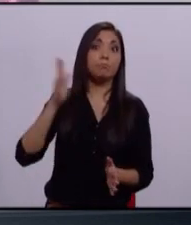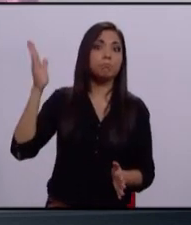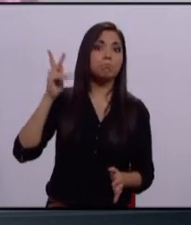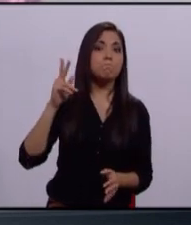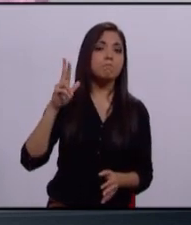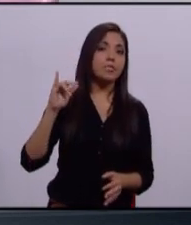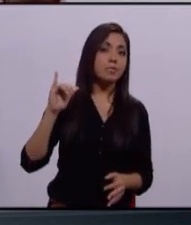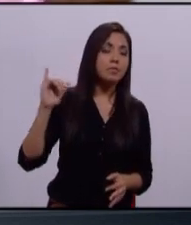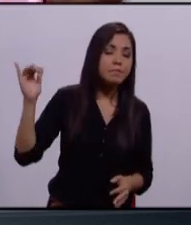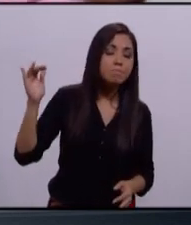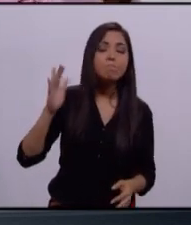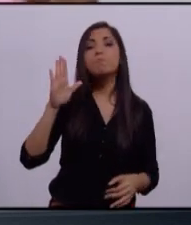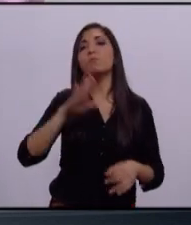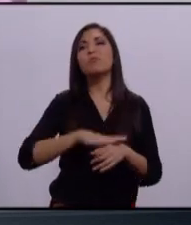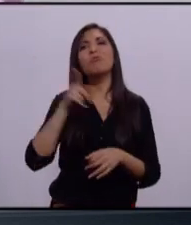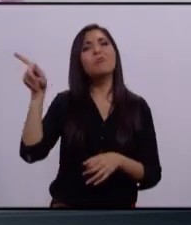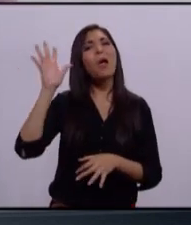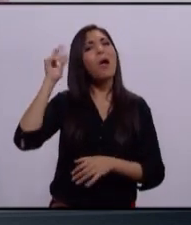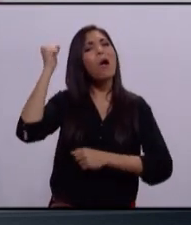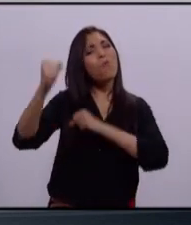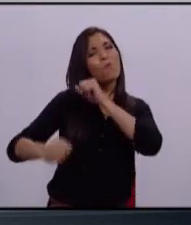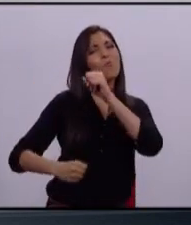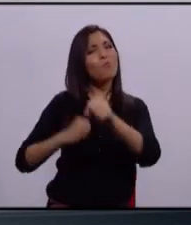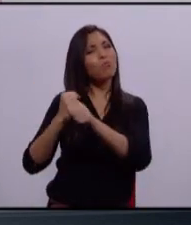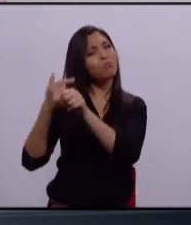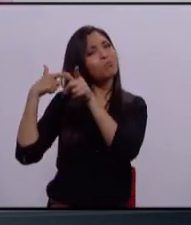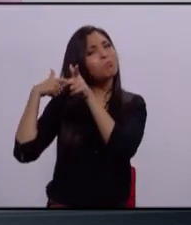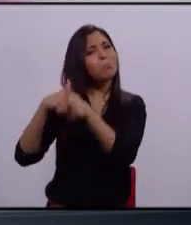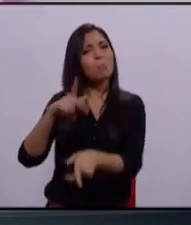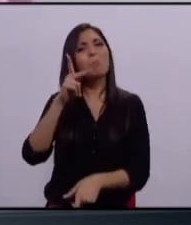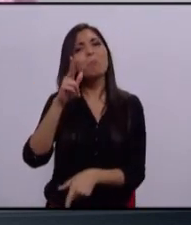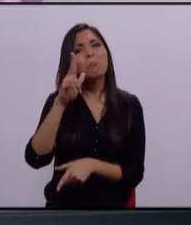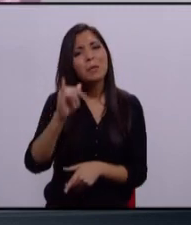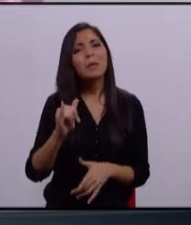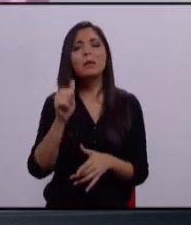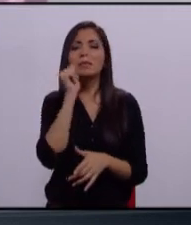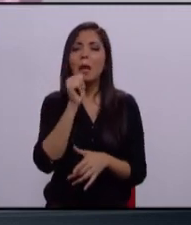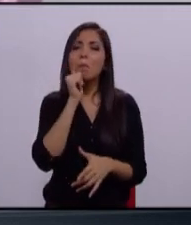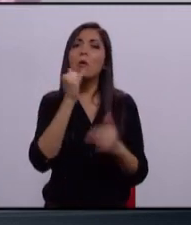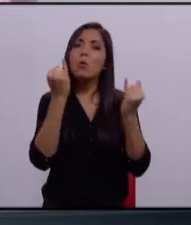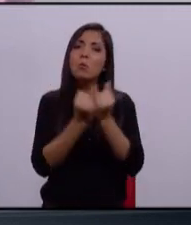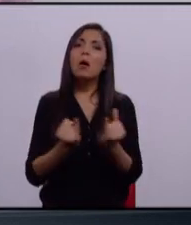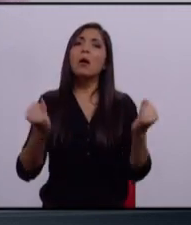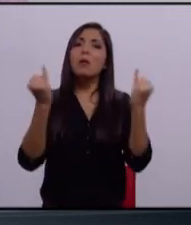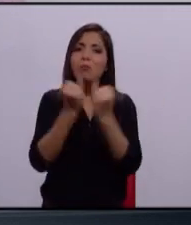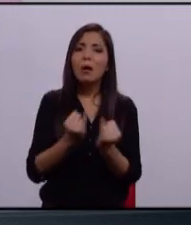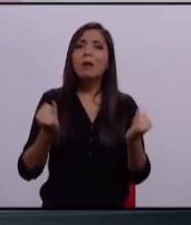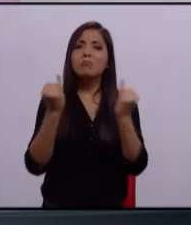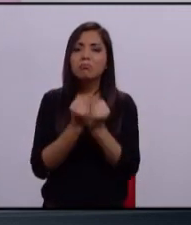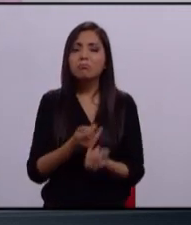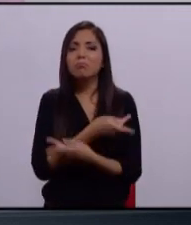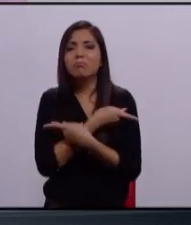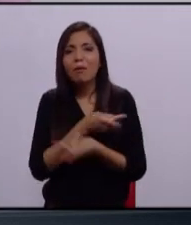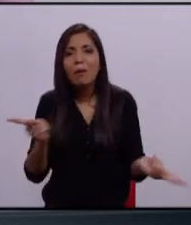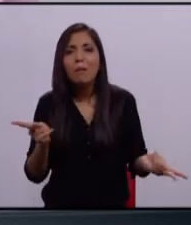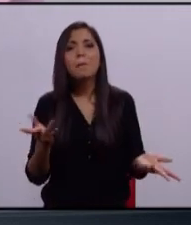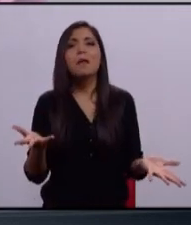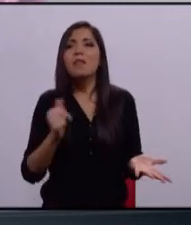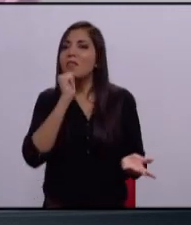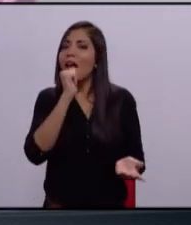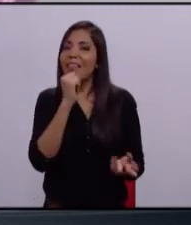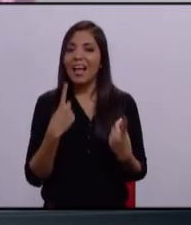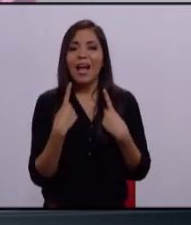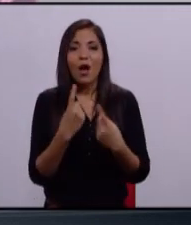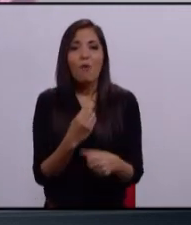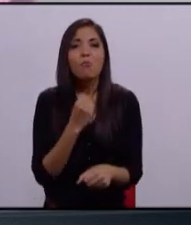partidos de antaño que se han dedicado pues a generar la pobreza, a generar la pobreza y a no dar oportunidades.